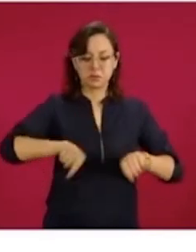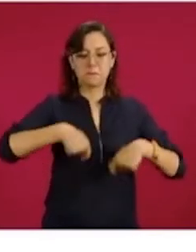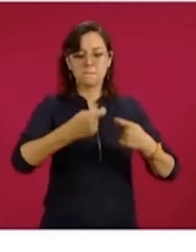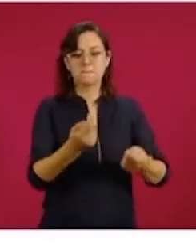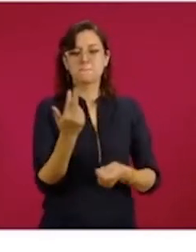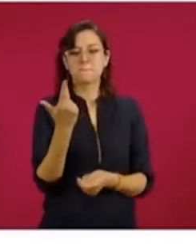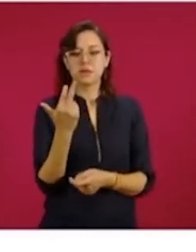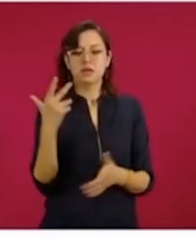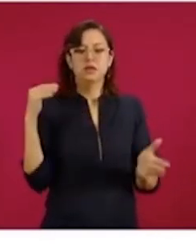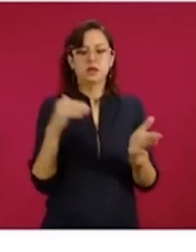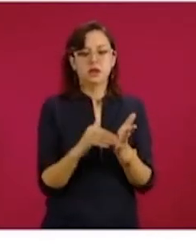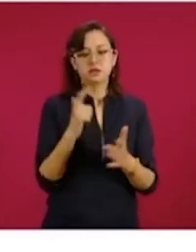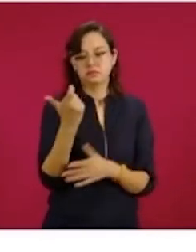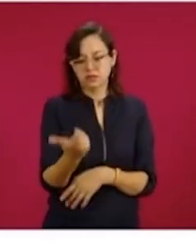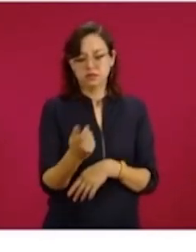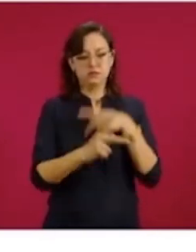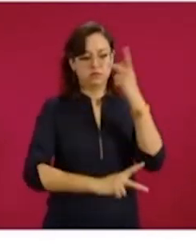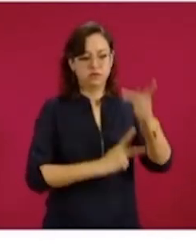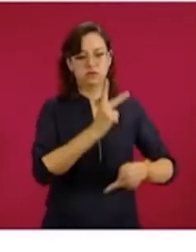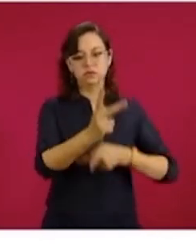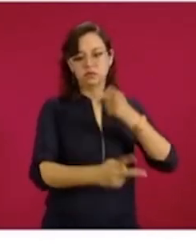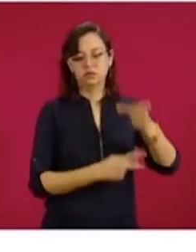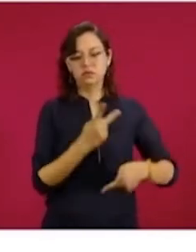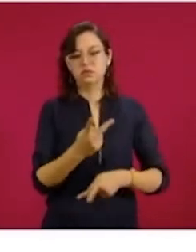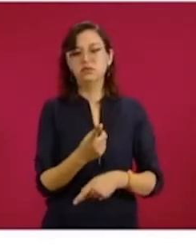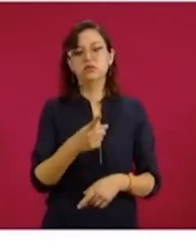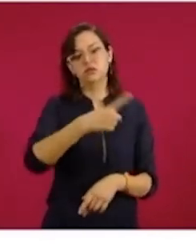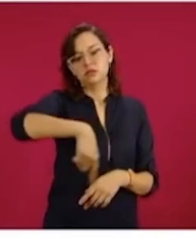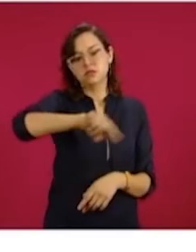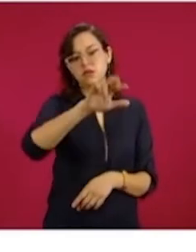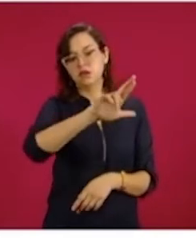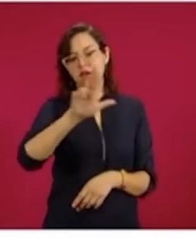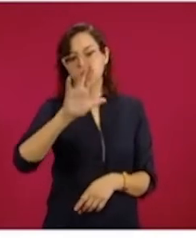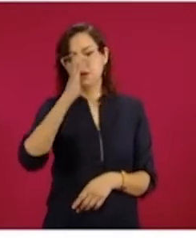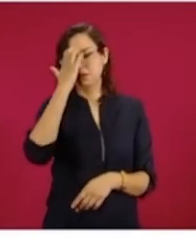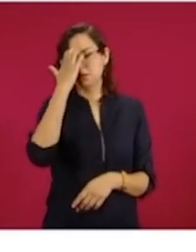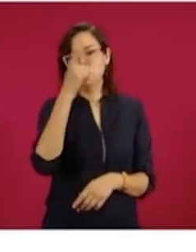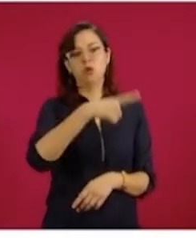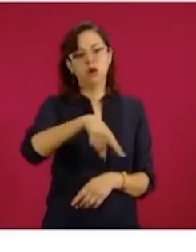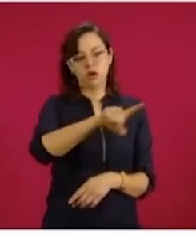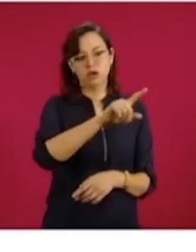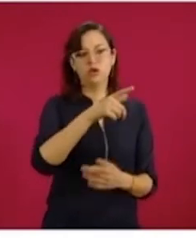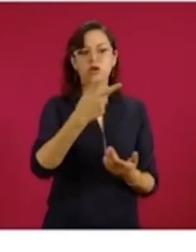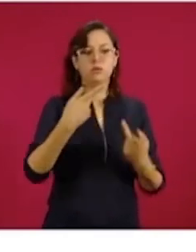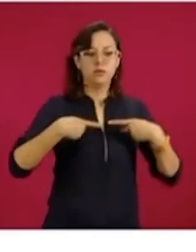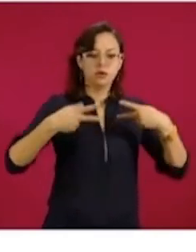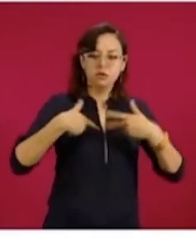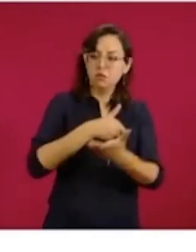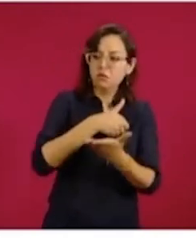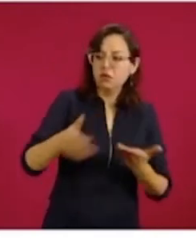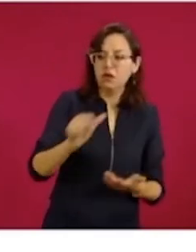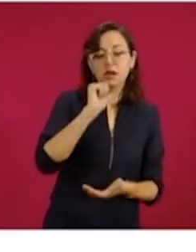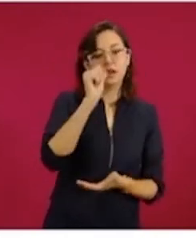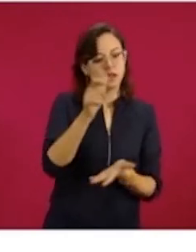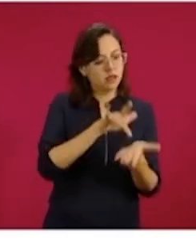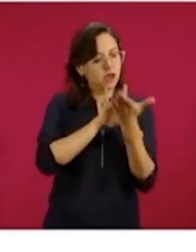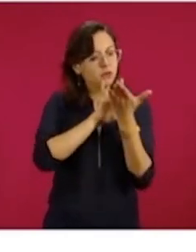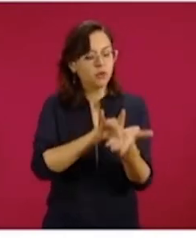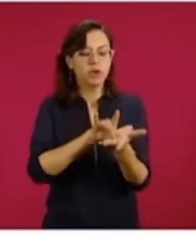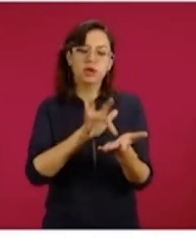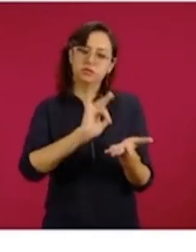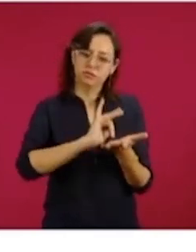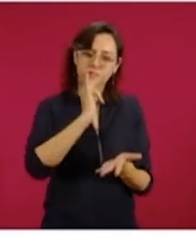de 25 mil pesos, este apoyo en reconocimiento a su propia solidaridad de no haber dado de baja a sus